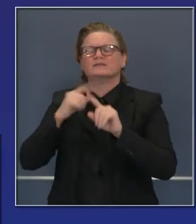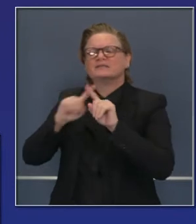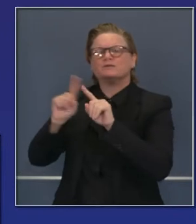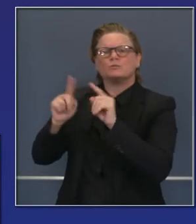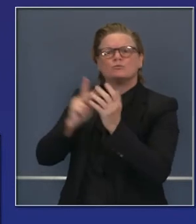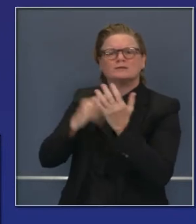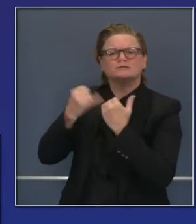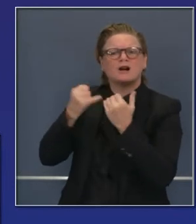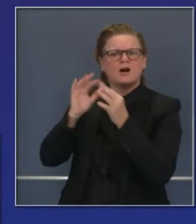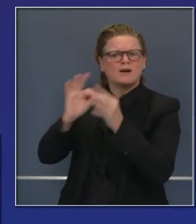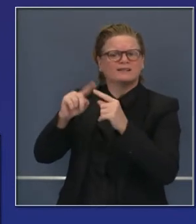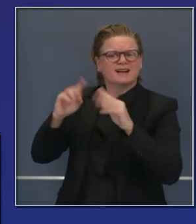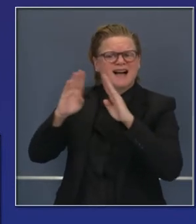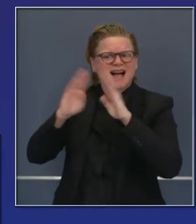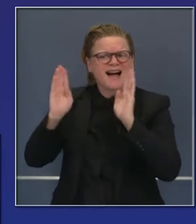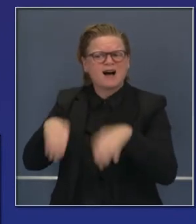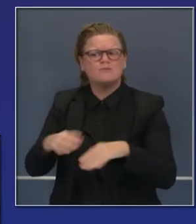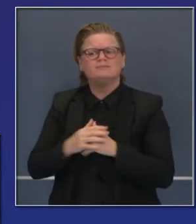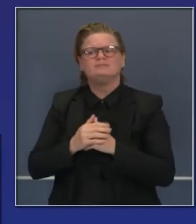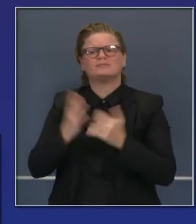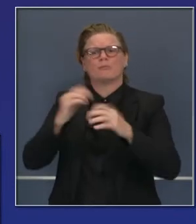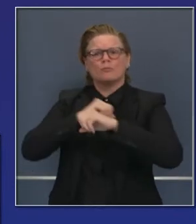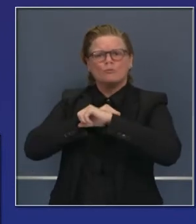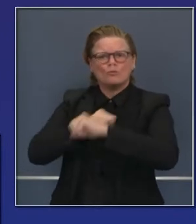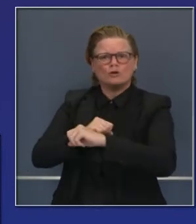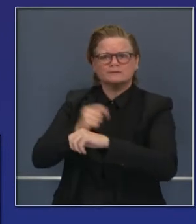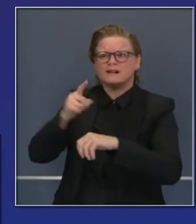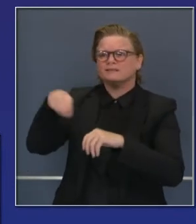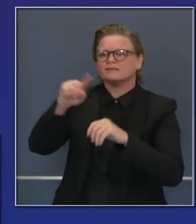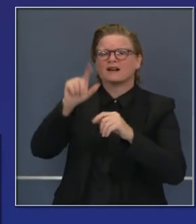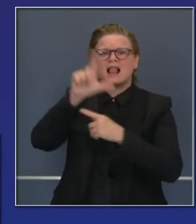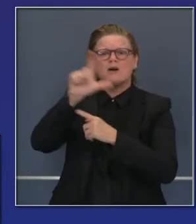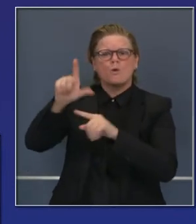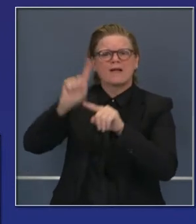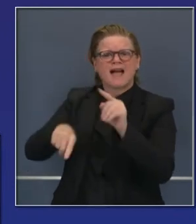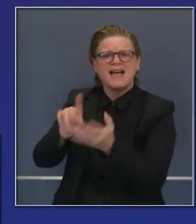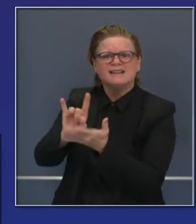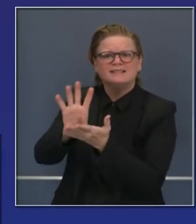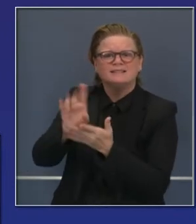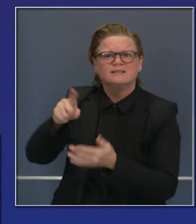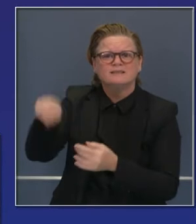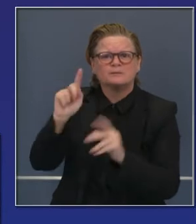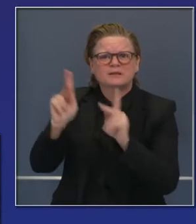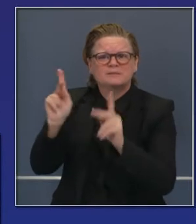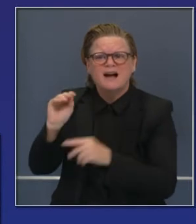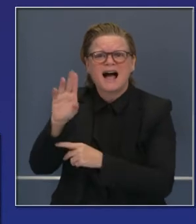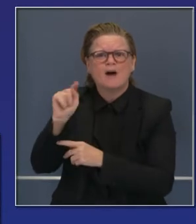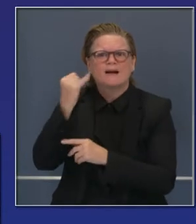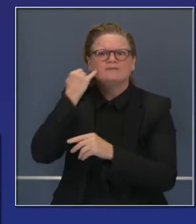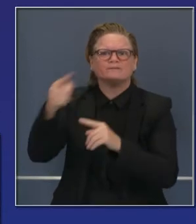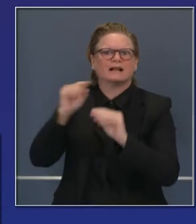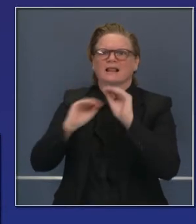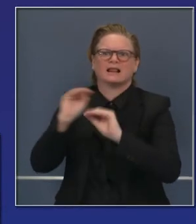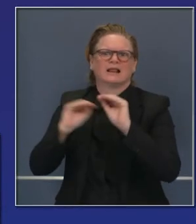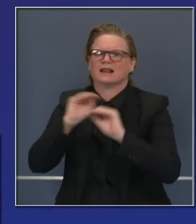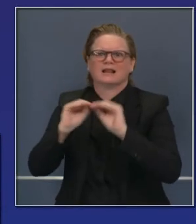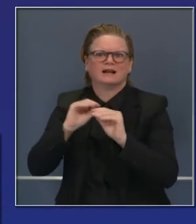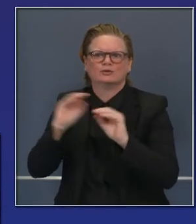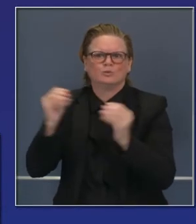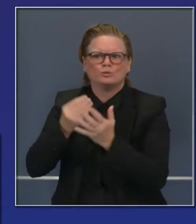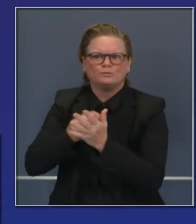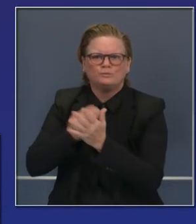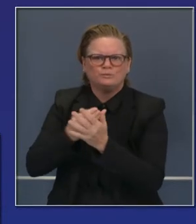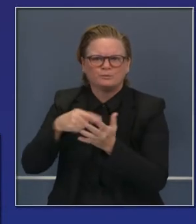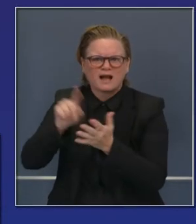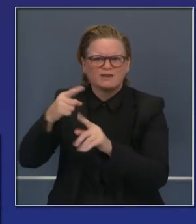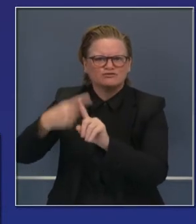ahora podemos acelerar todavía más esta infraestructura, el financiamiento para la infraestructura, parte de lo